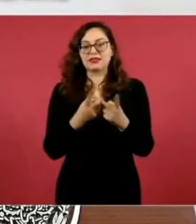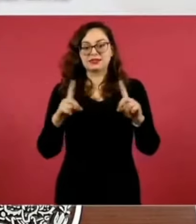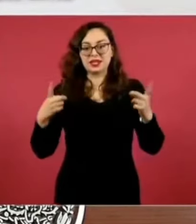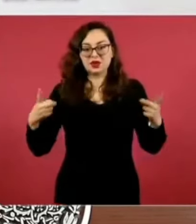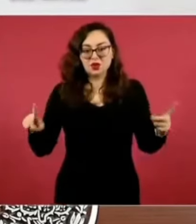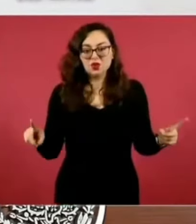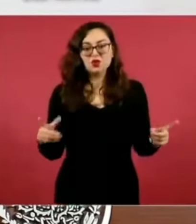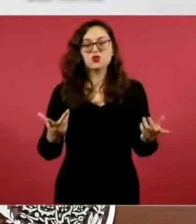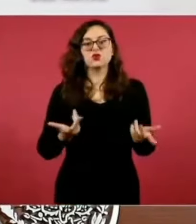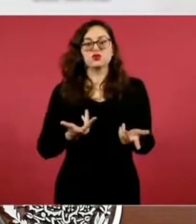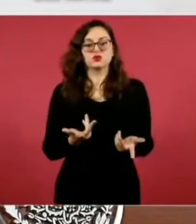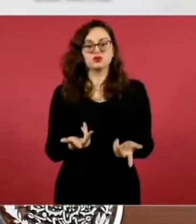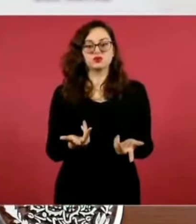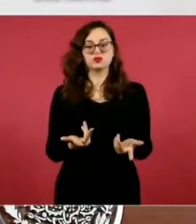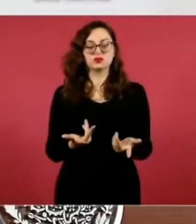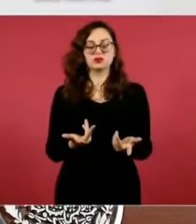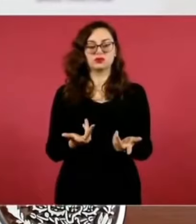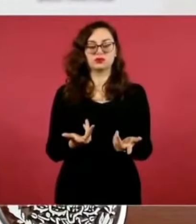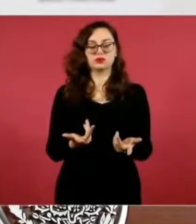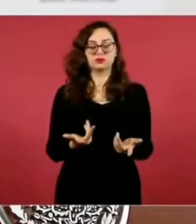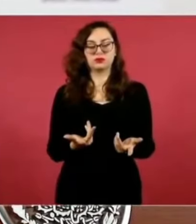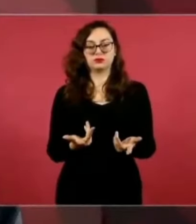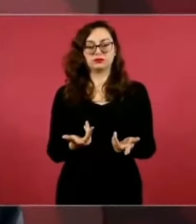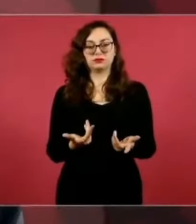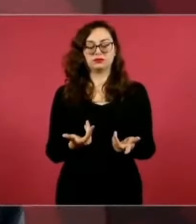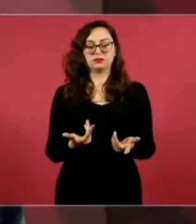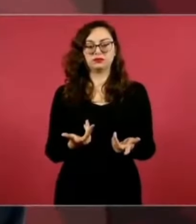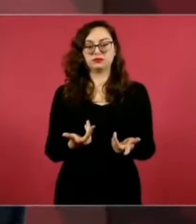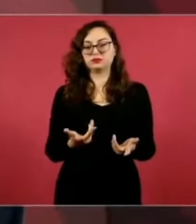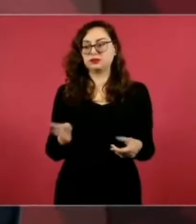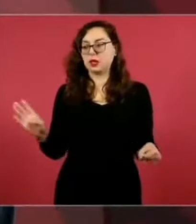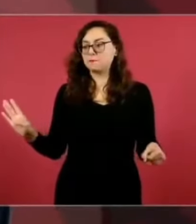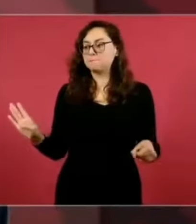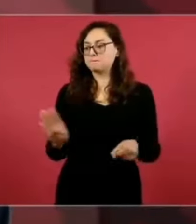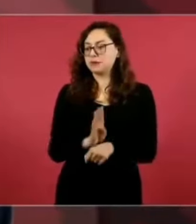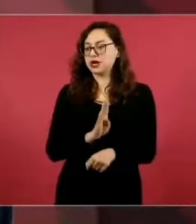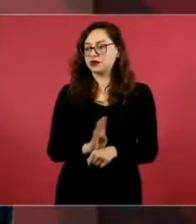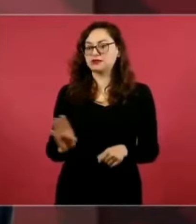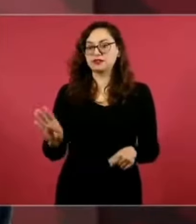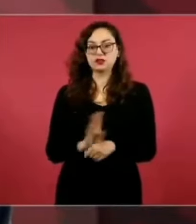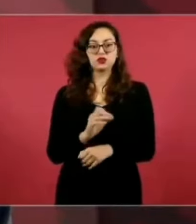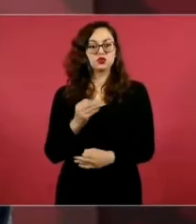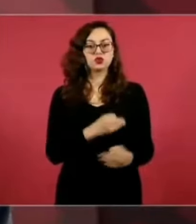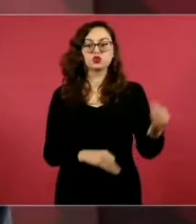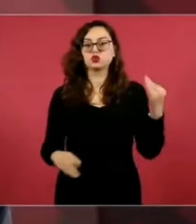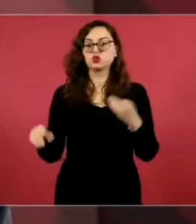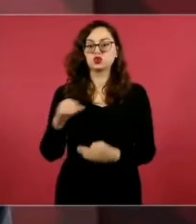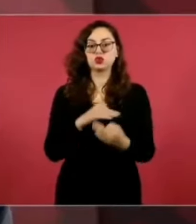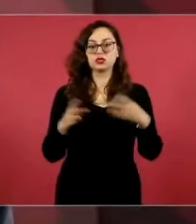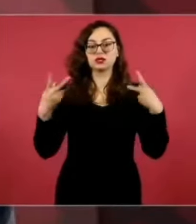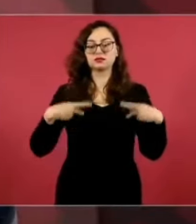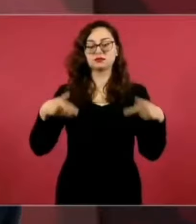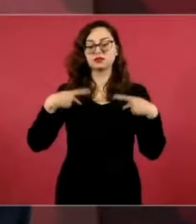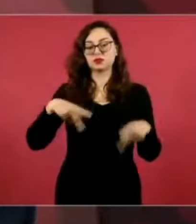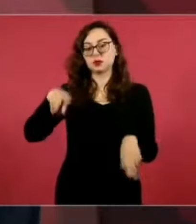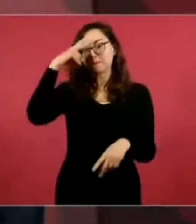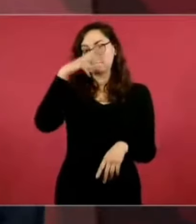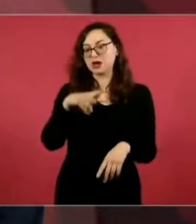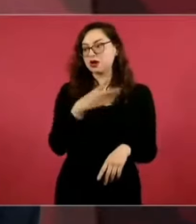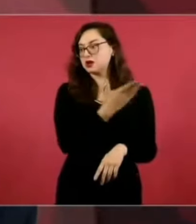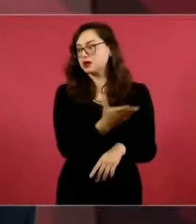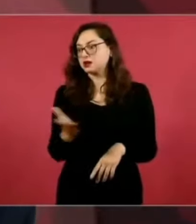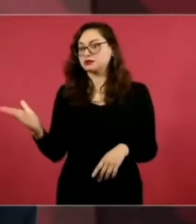en beneficio de todos los mexicanos, sino